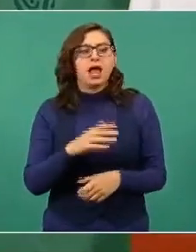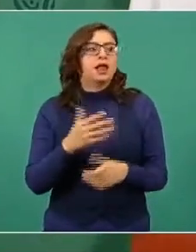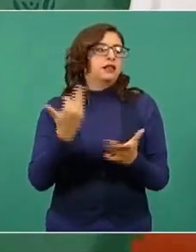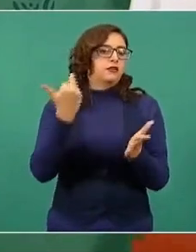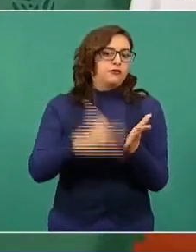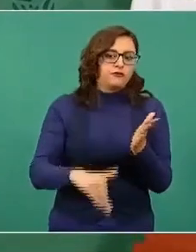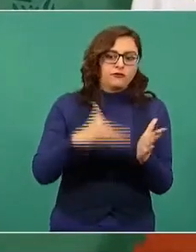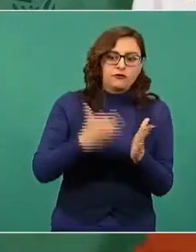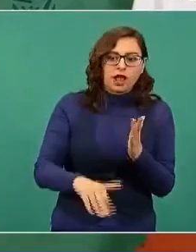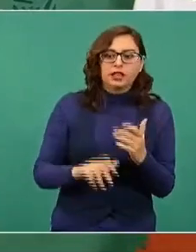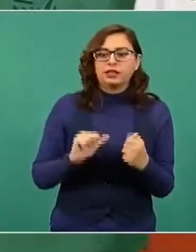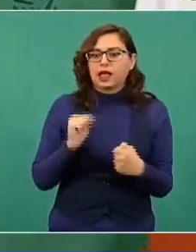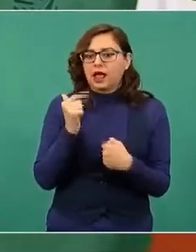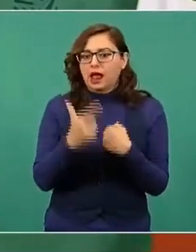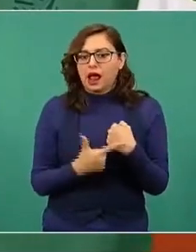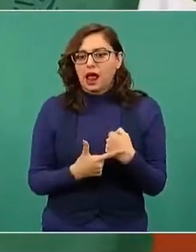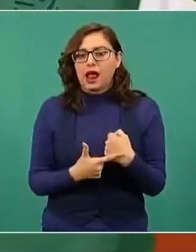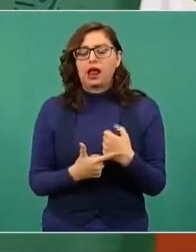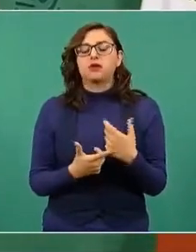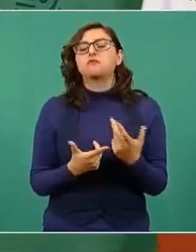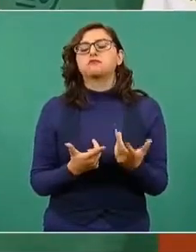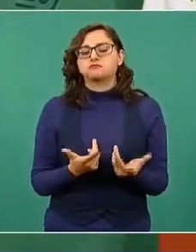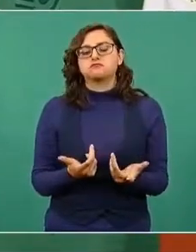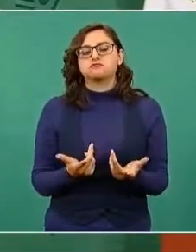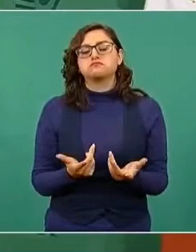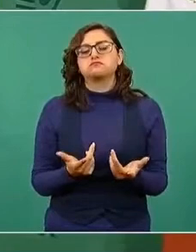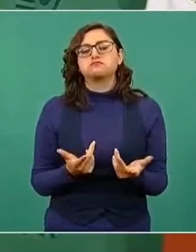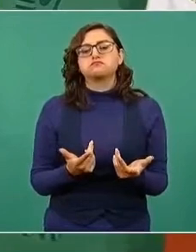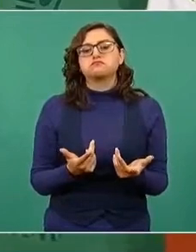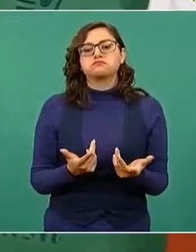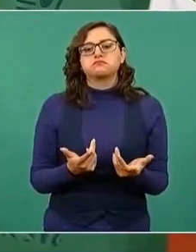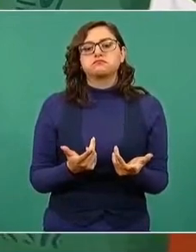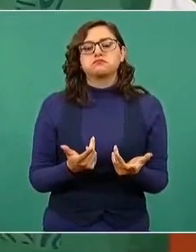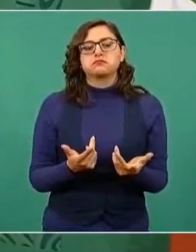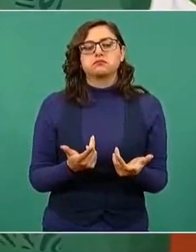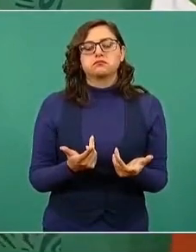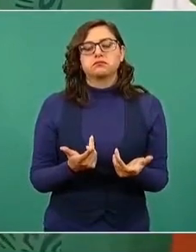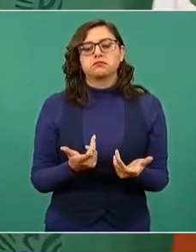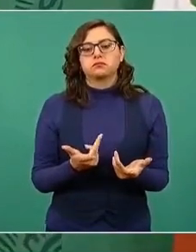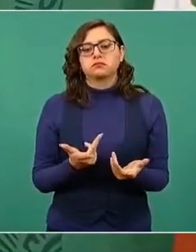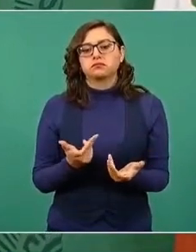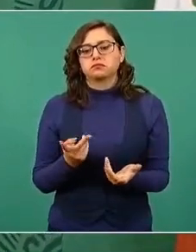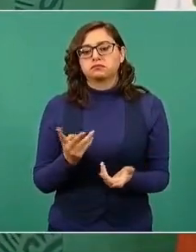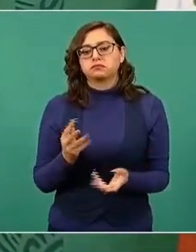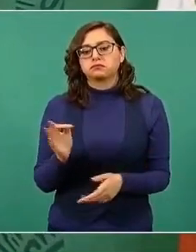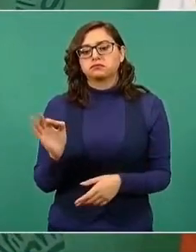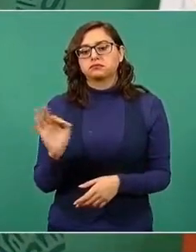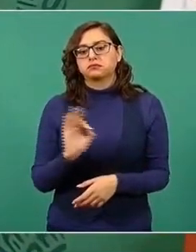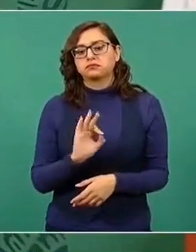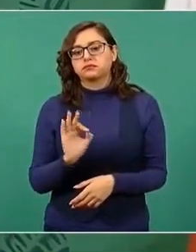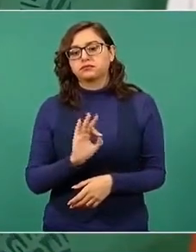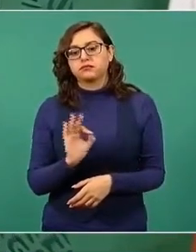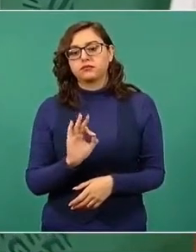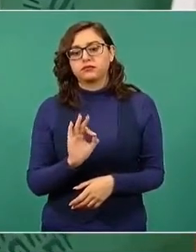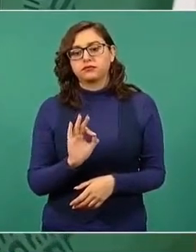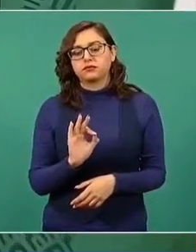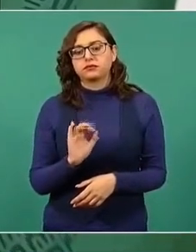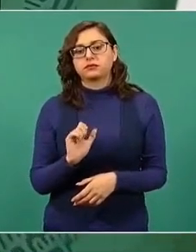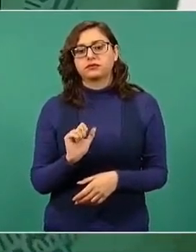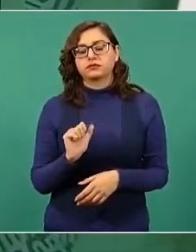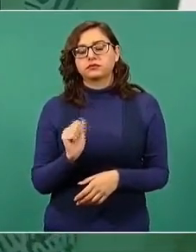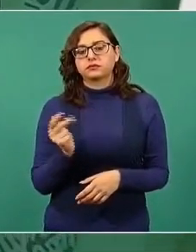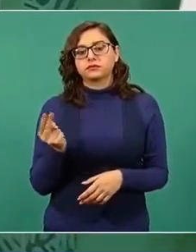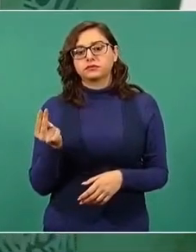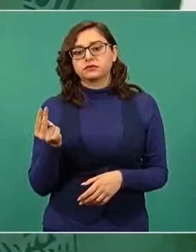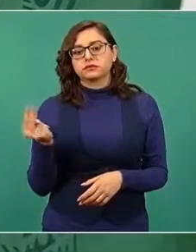reforzar y si se requiere llevar a